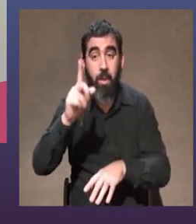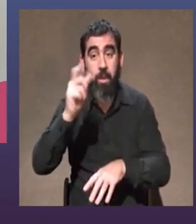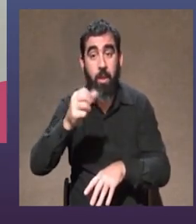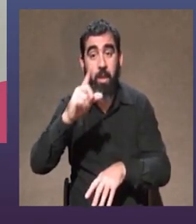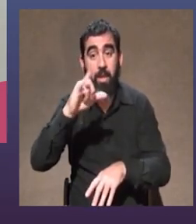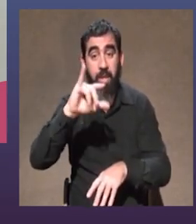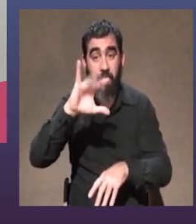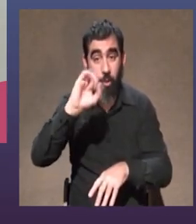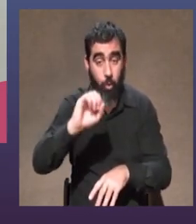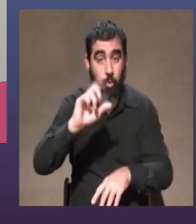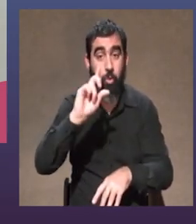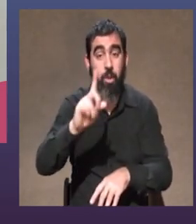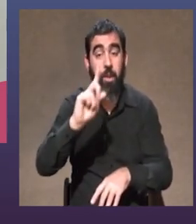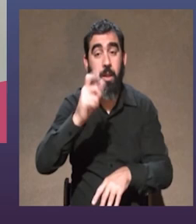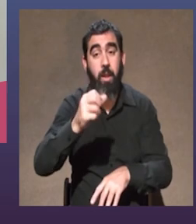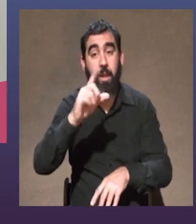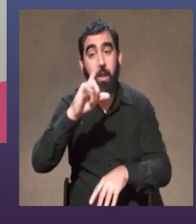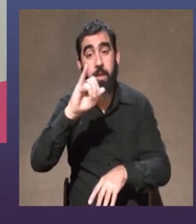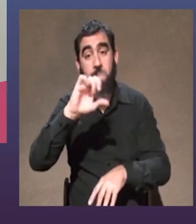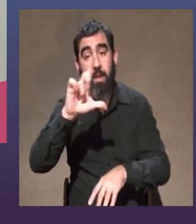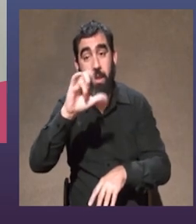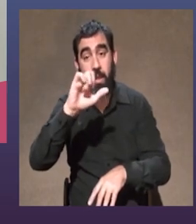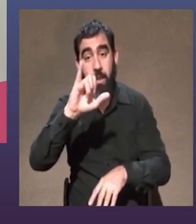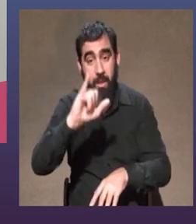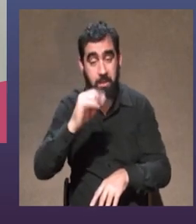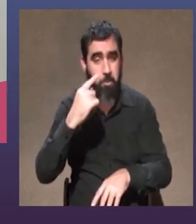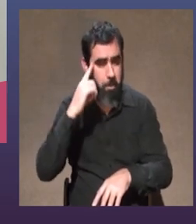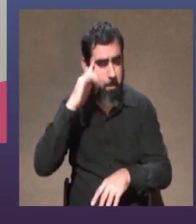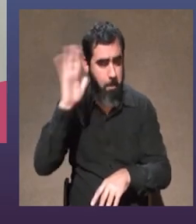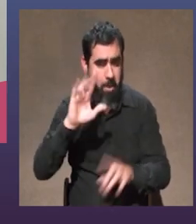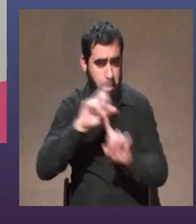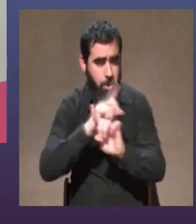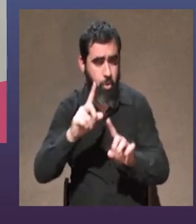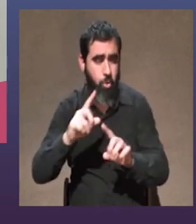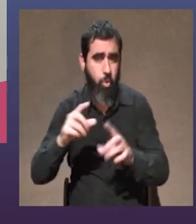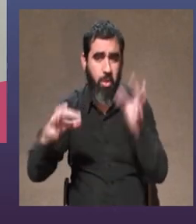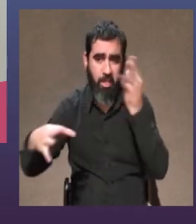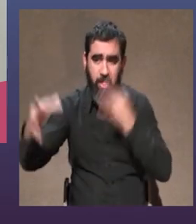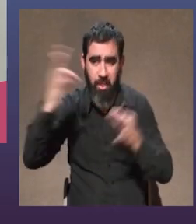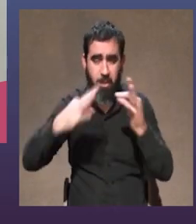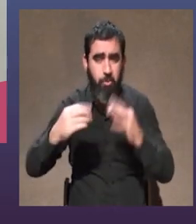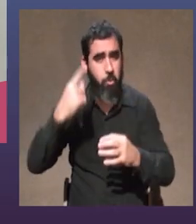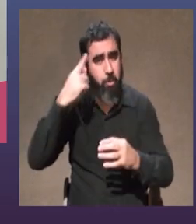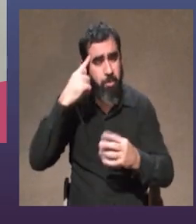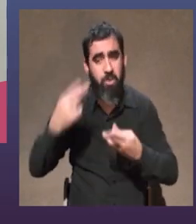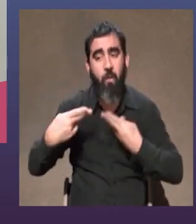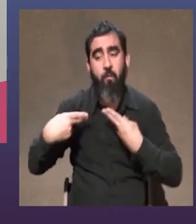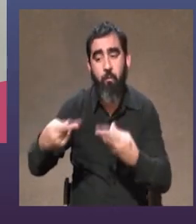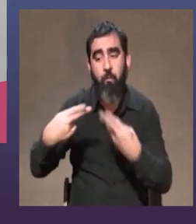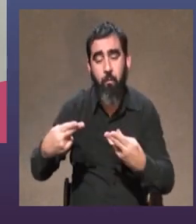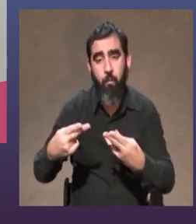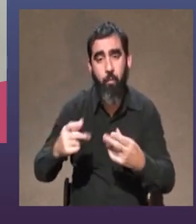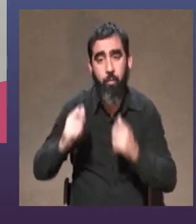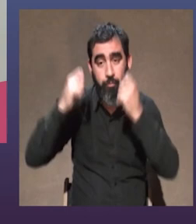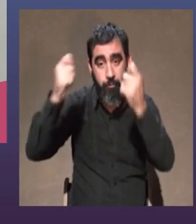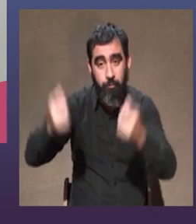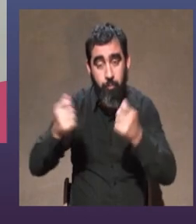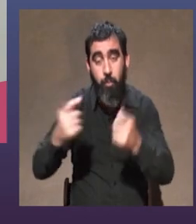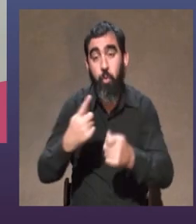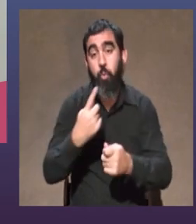Galilei hace muchos años y yo no pensaba hacer teatro pensaba jugar al fútbol y militar políticamente